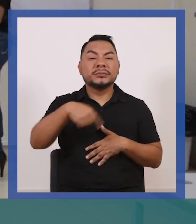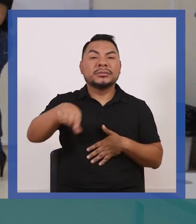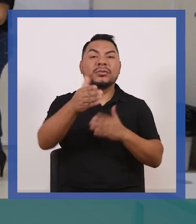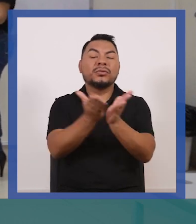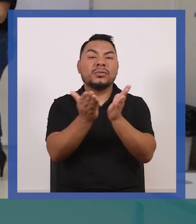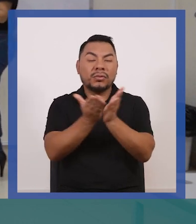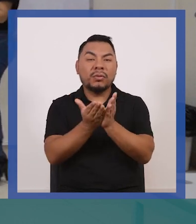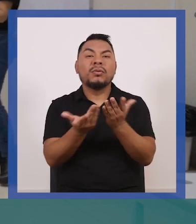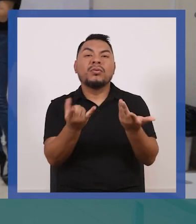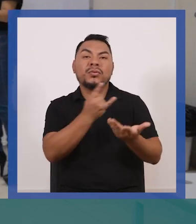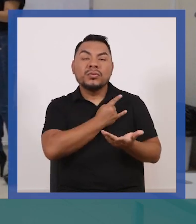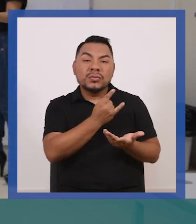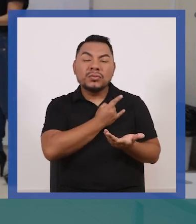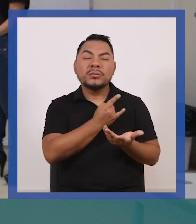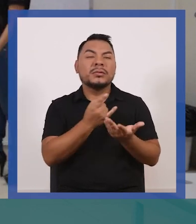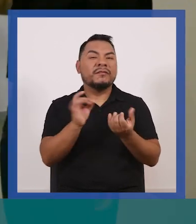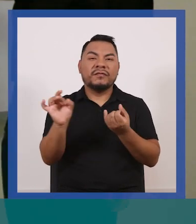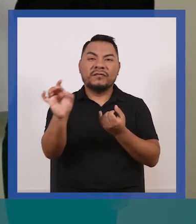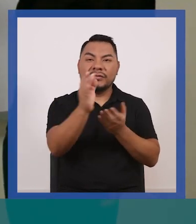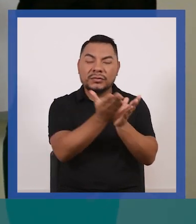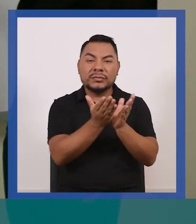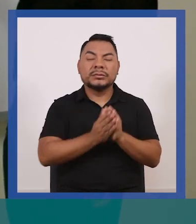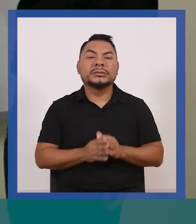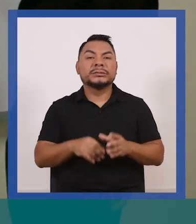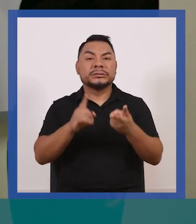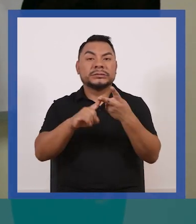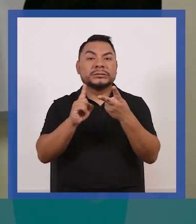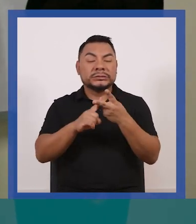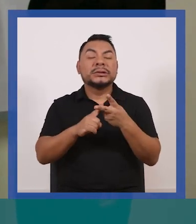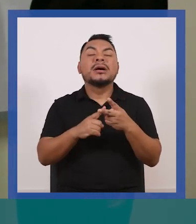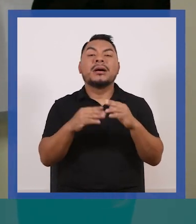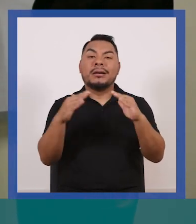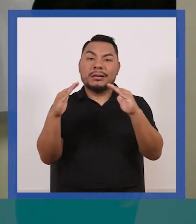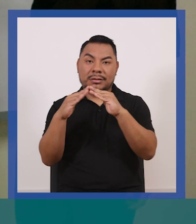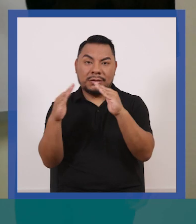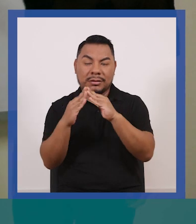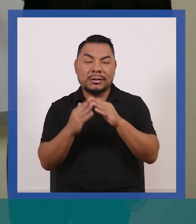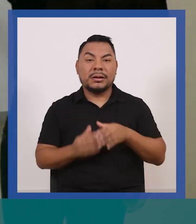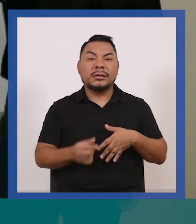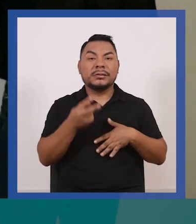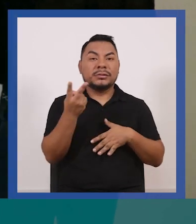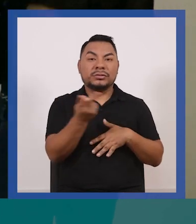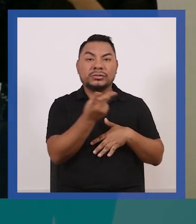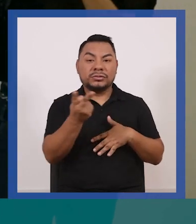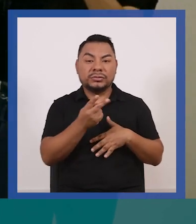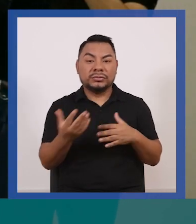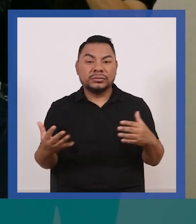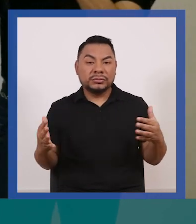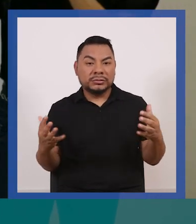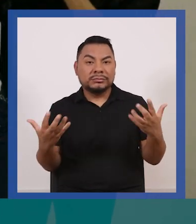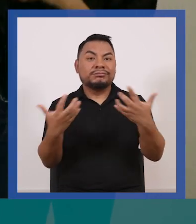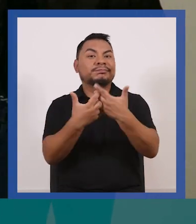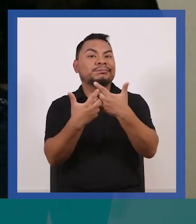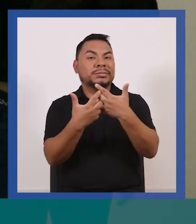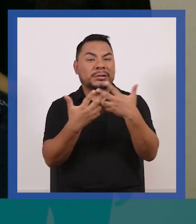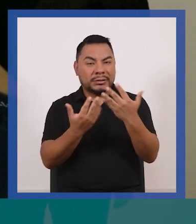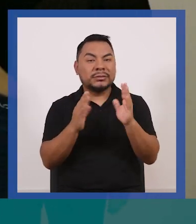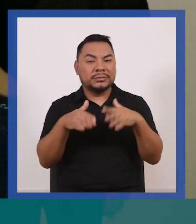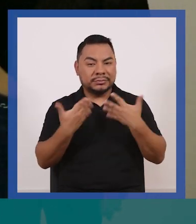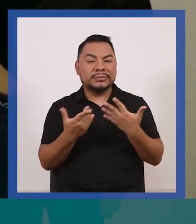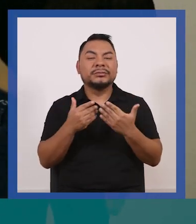los colegios, universidades, escuelas y lo segundo en casa, ¿no? Para que estas dos hagan un buen match